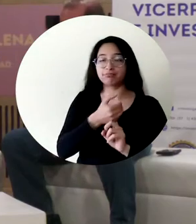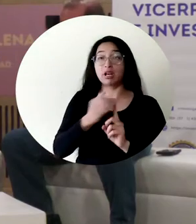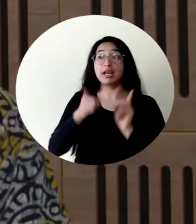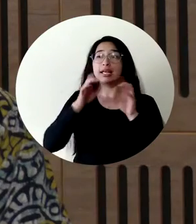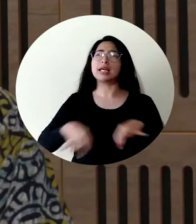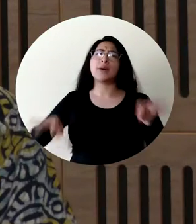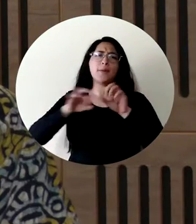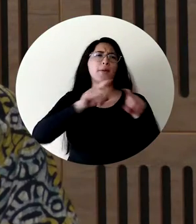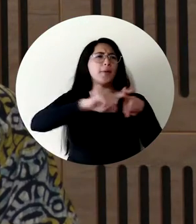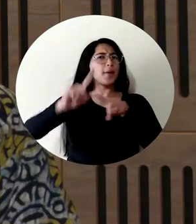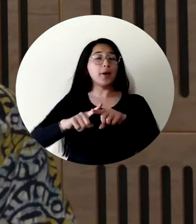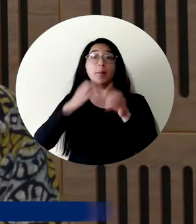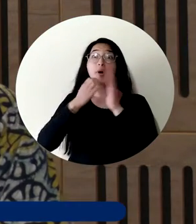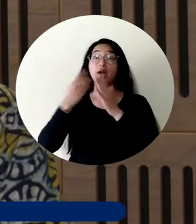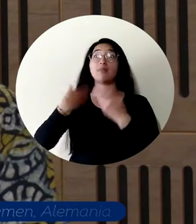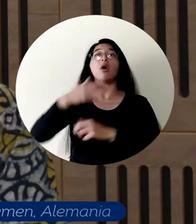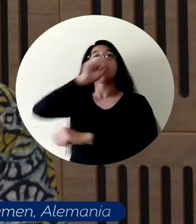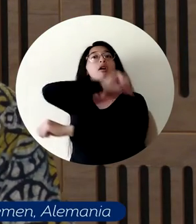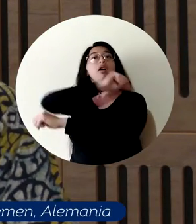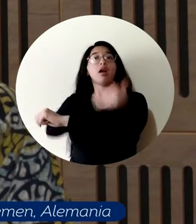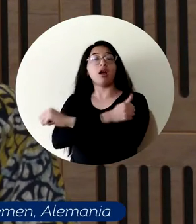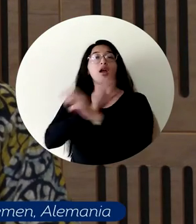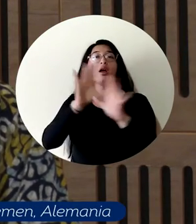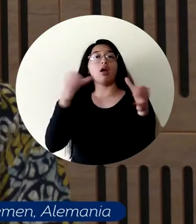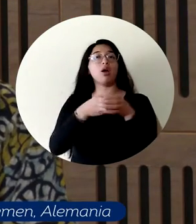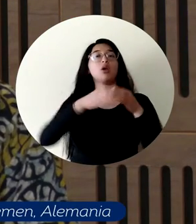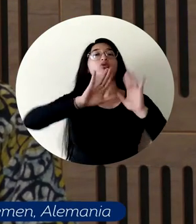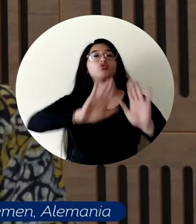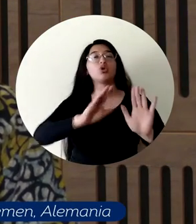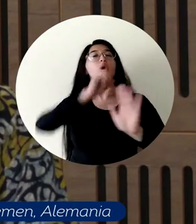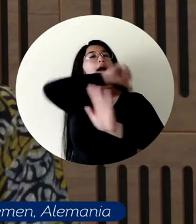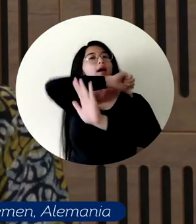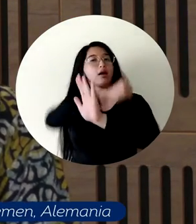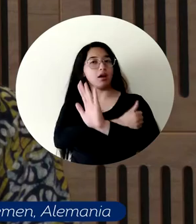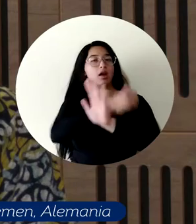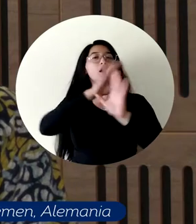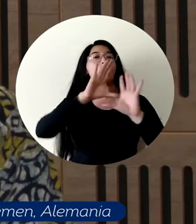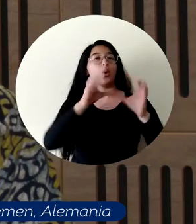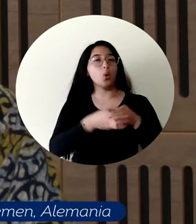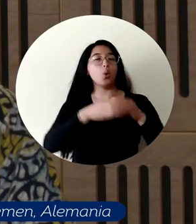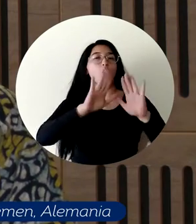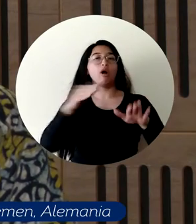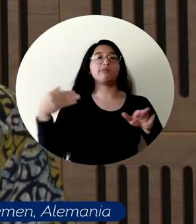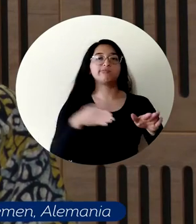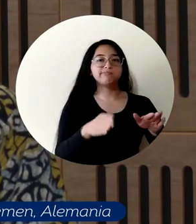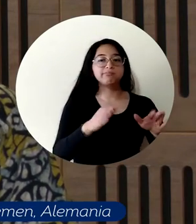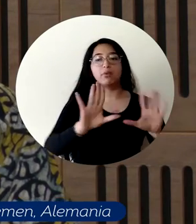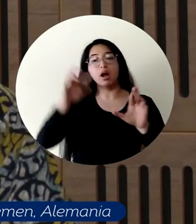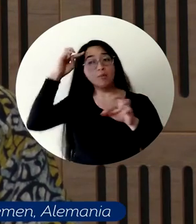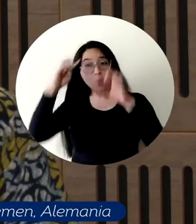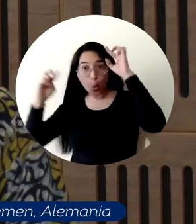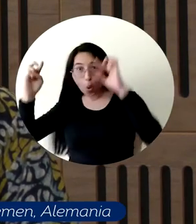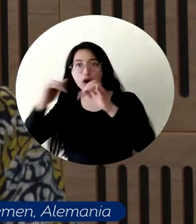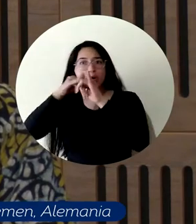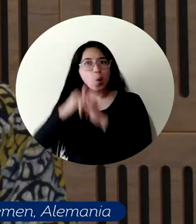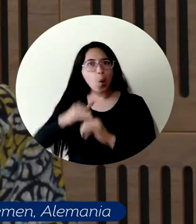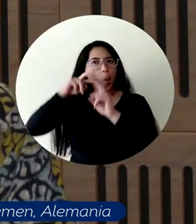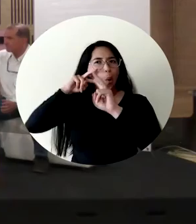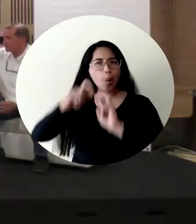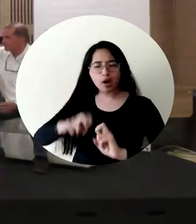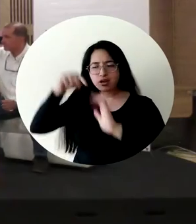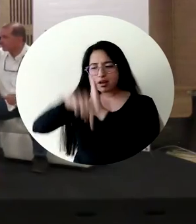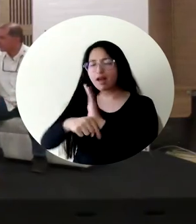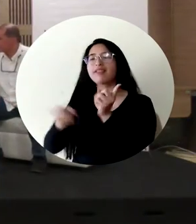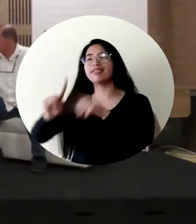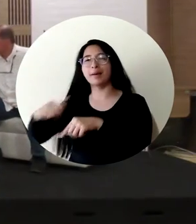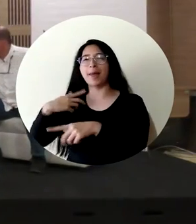buen nexo entre estas unidades, la autoridad pesquera, los investigadores y los pescadores.